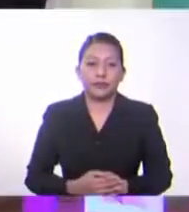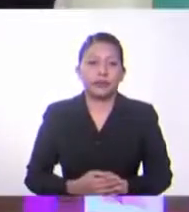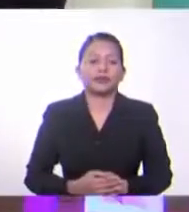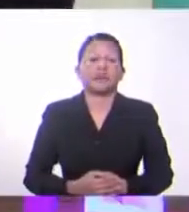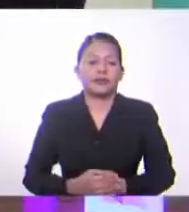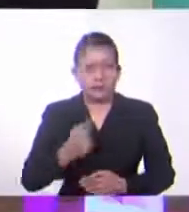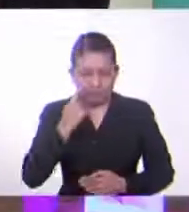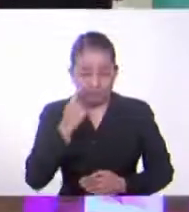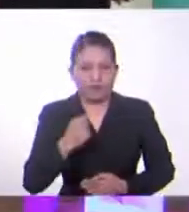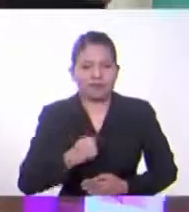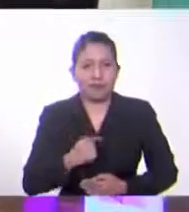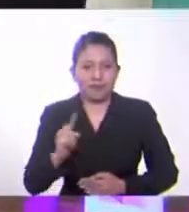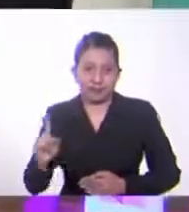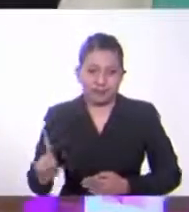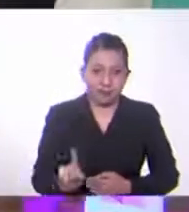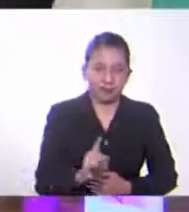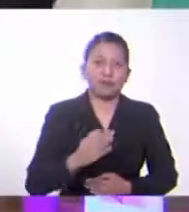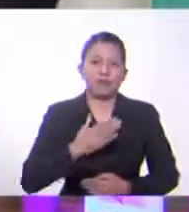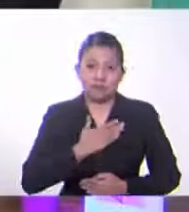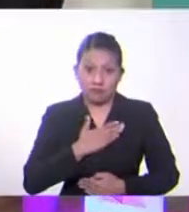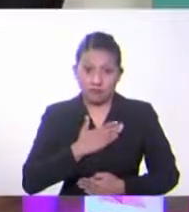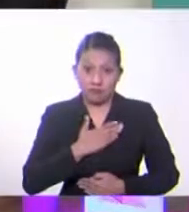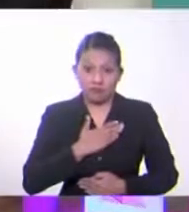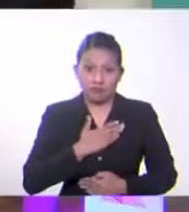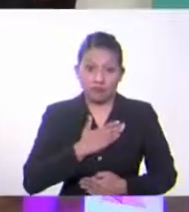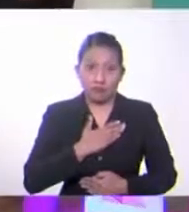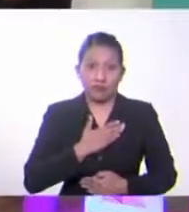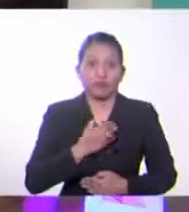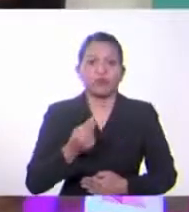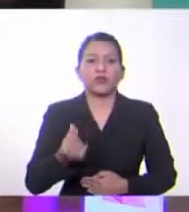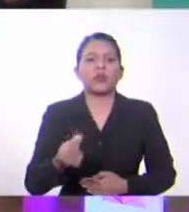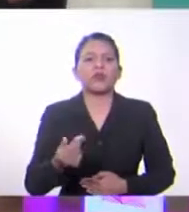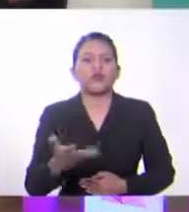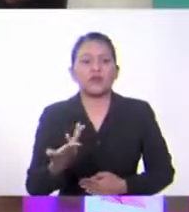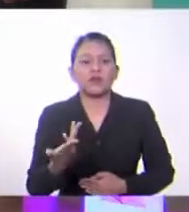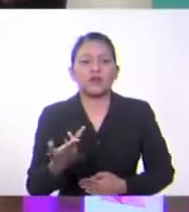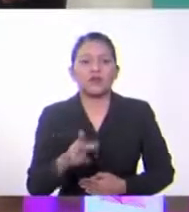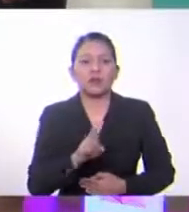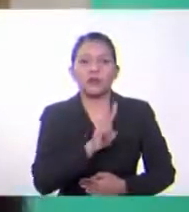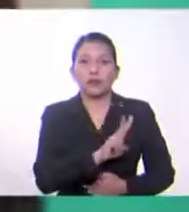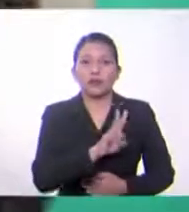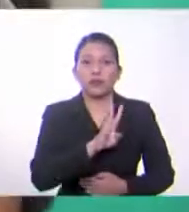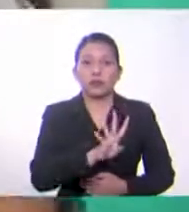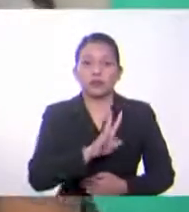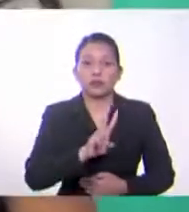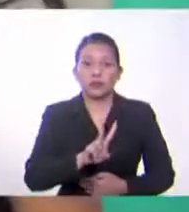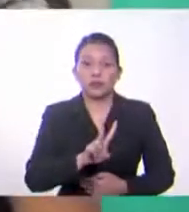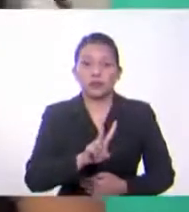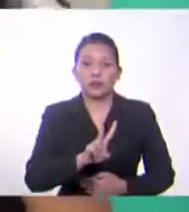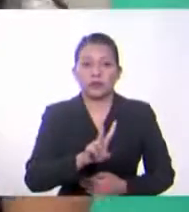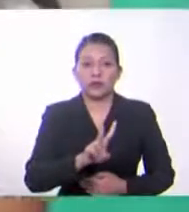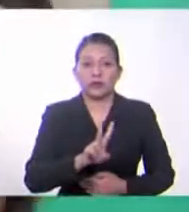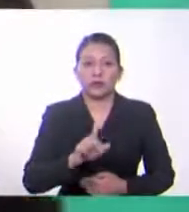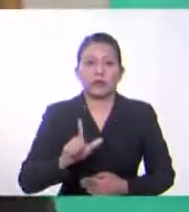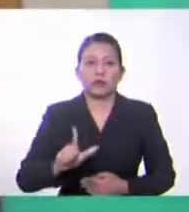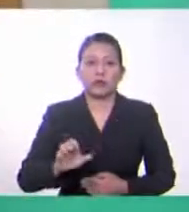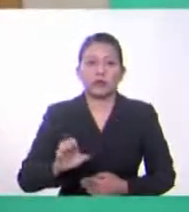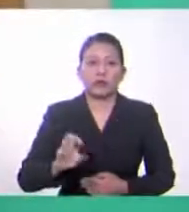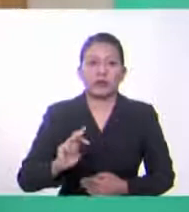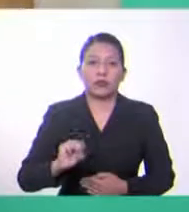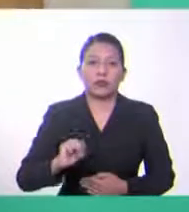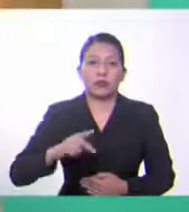probar, Anita. En mi caso, mi reloj costó 242 lempiras.